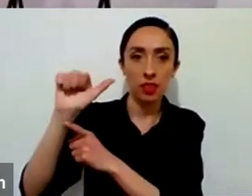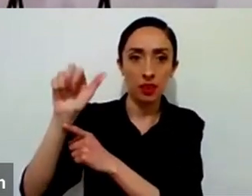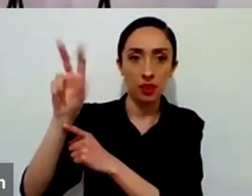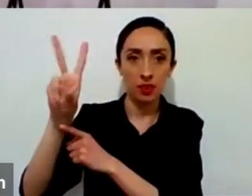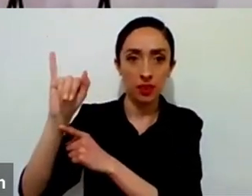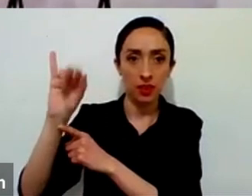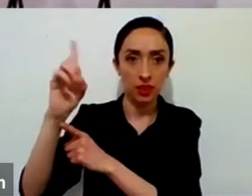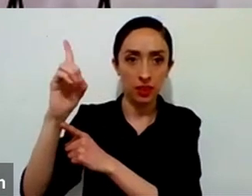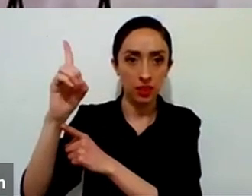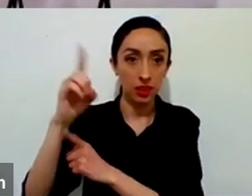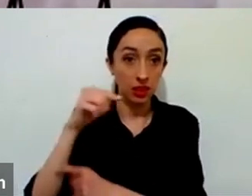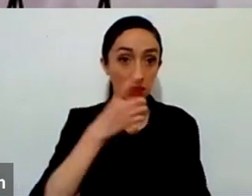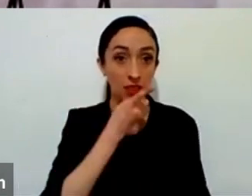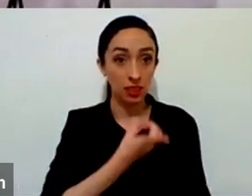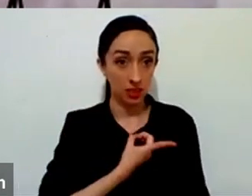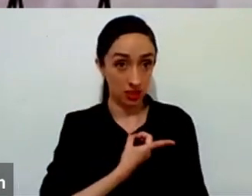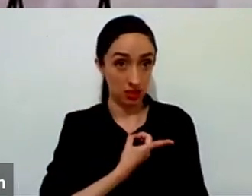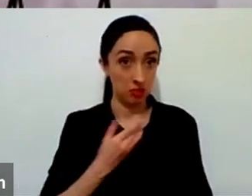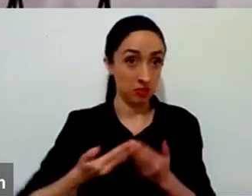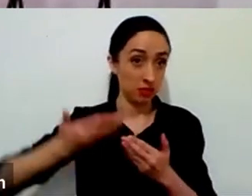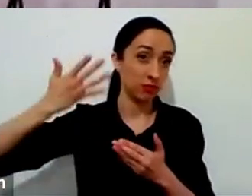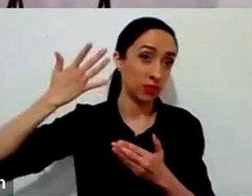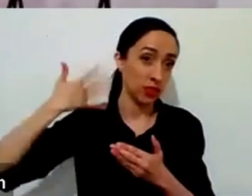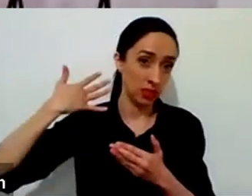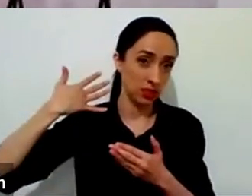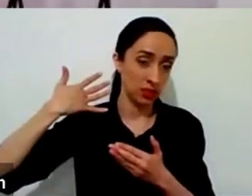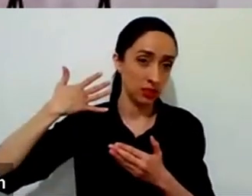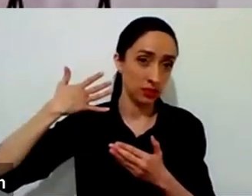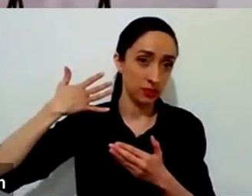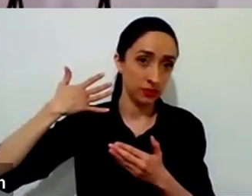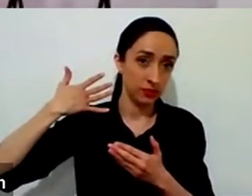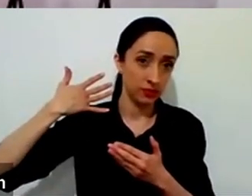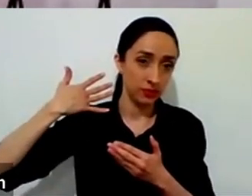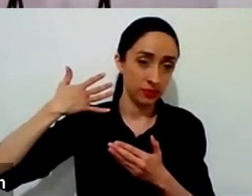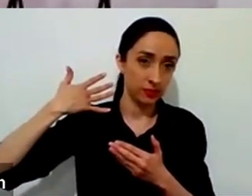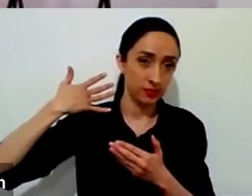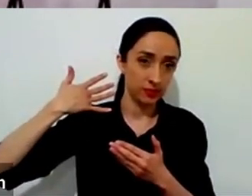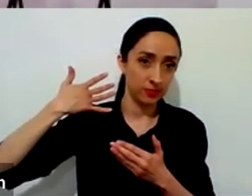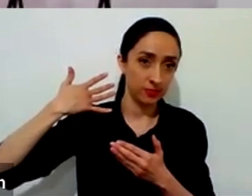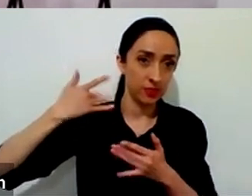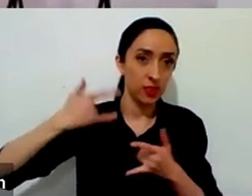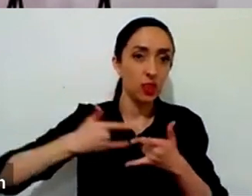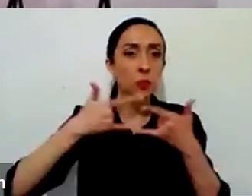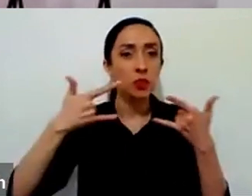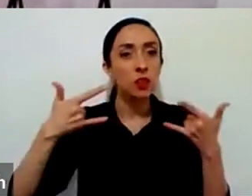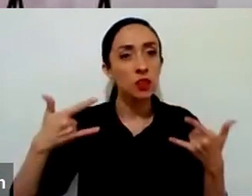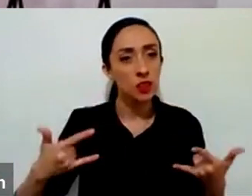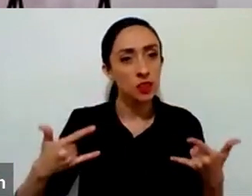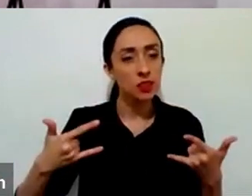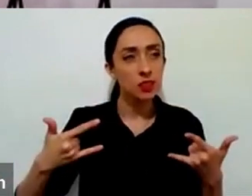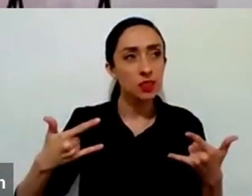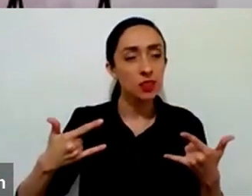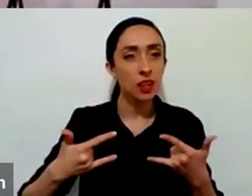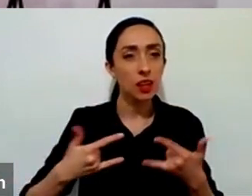me contaba de cómo fue tener a su primera